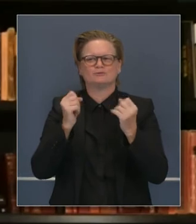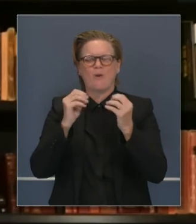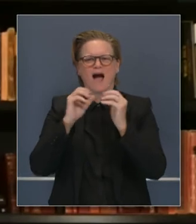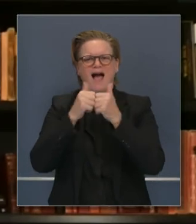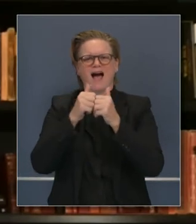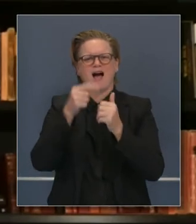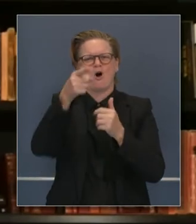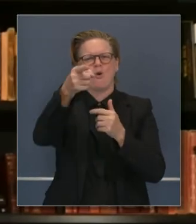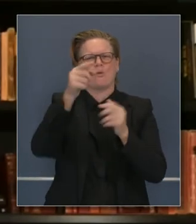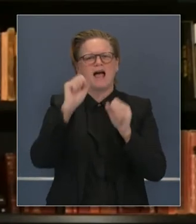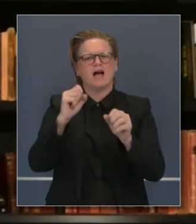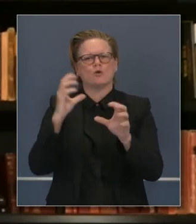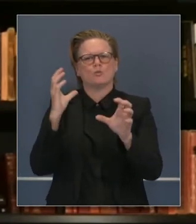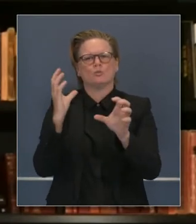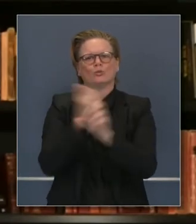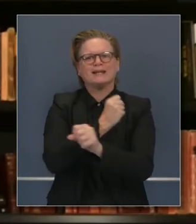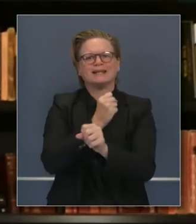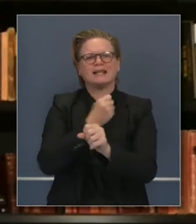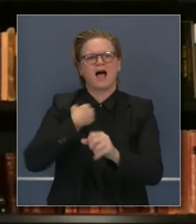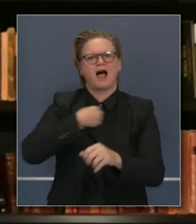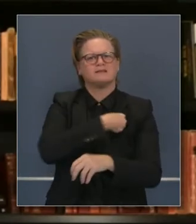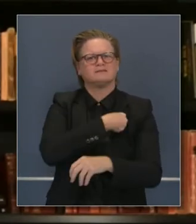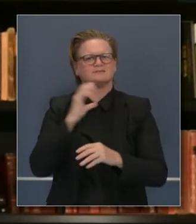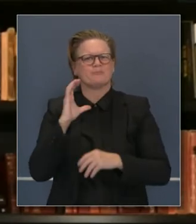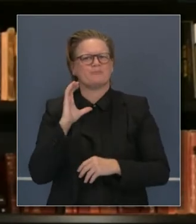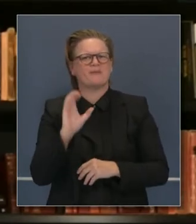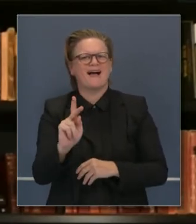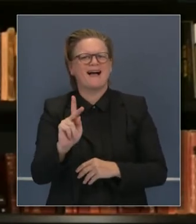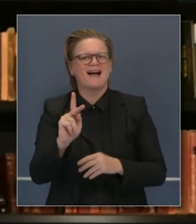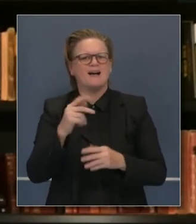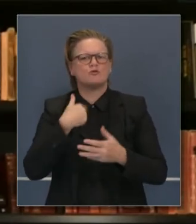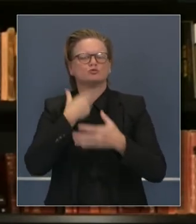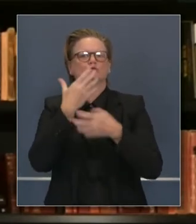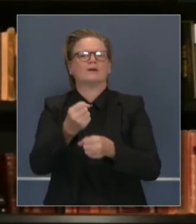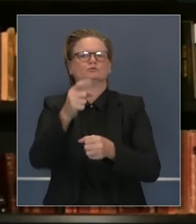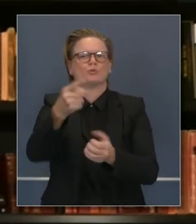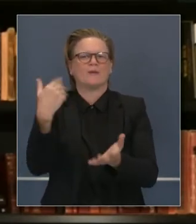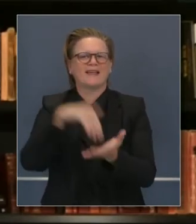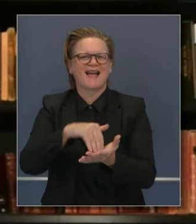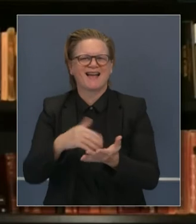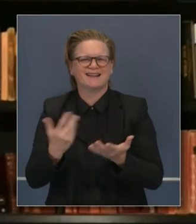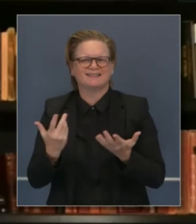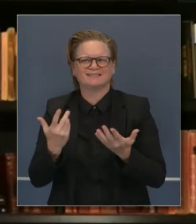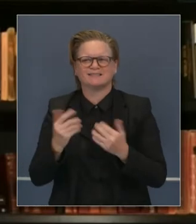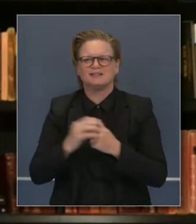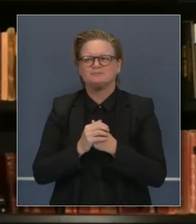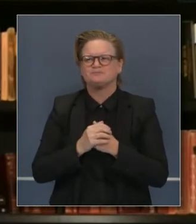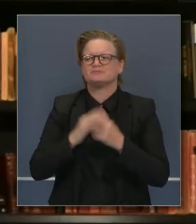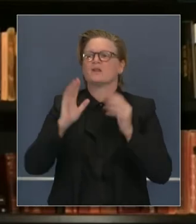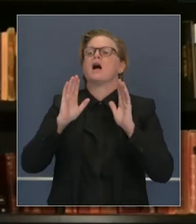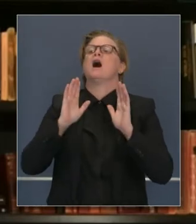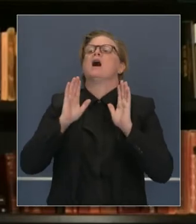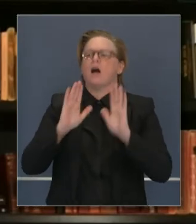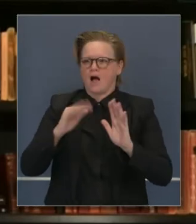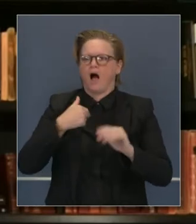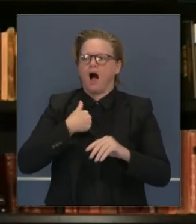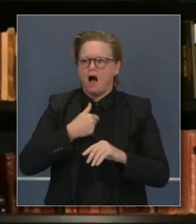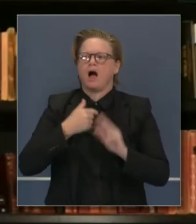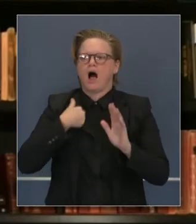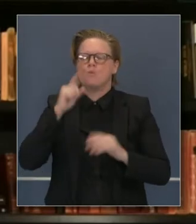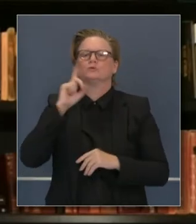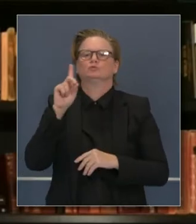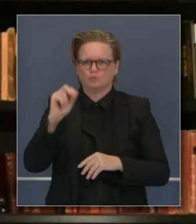puede hacer usted para ganarse a la gente que ya no le están prestando atención o es demasiado tarde? Seguiré haciendo mi trabajo